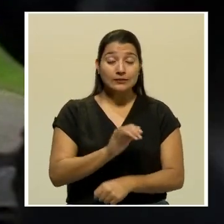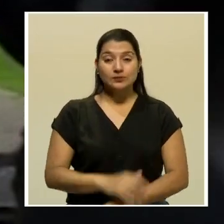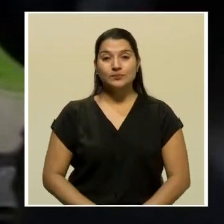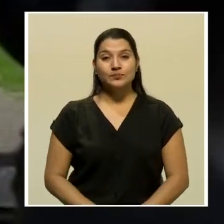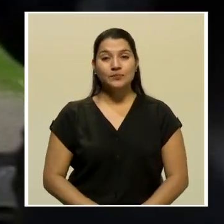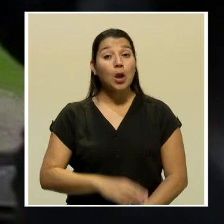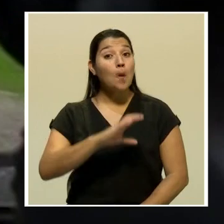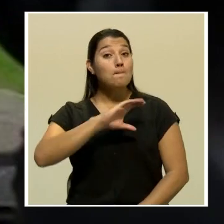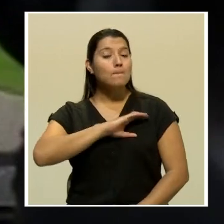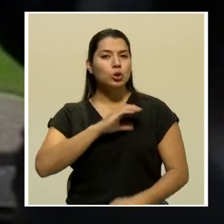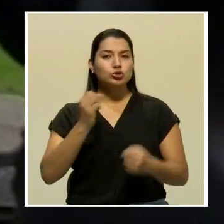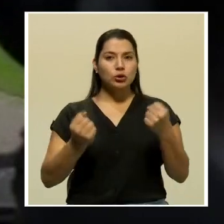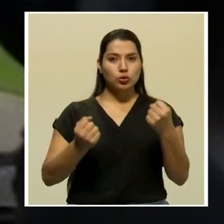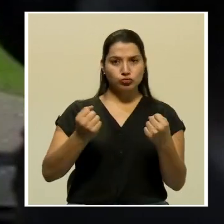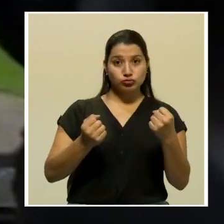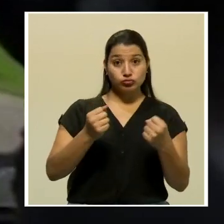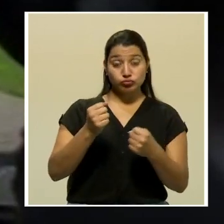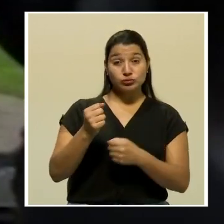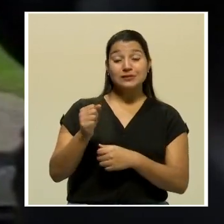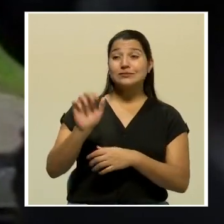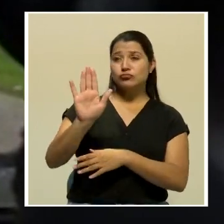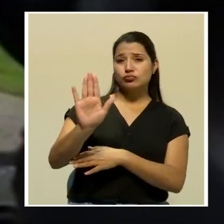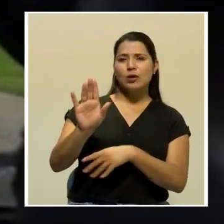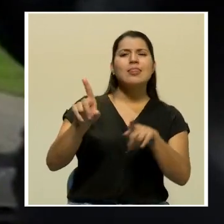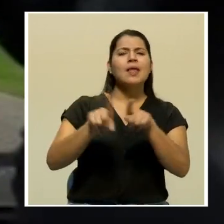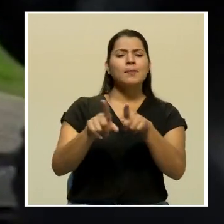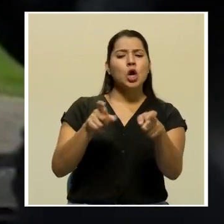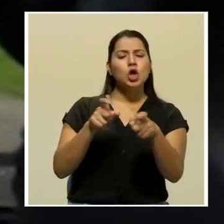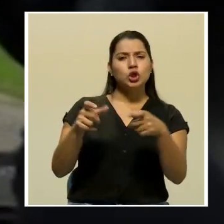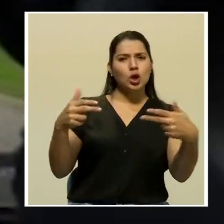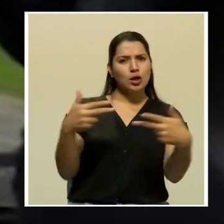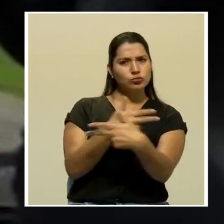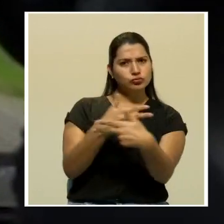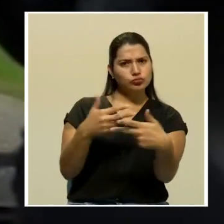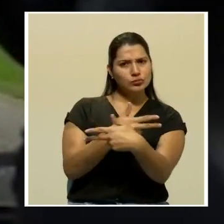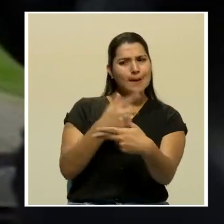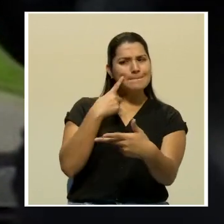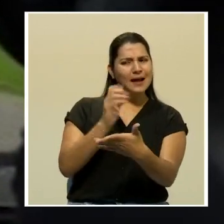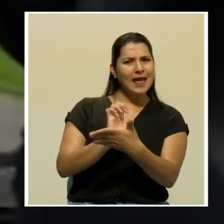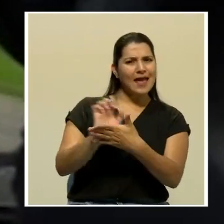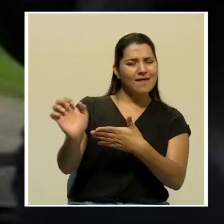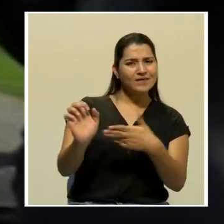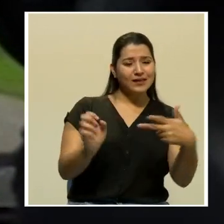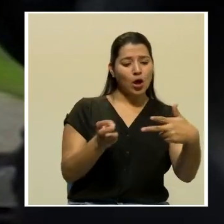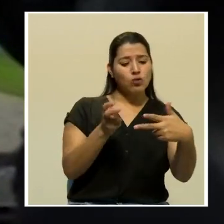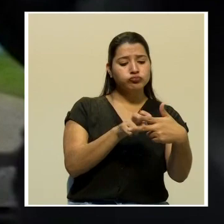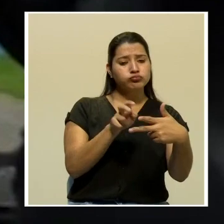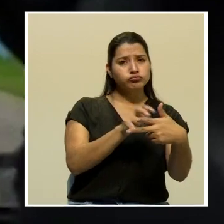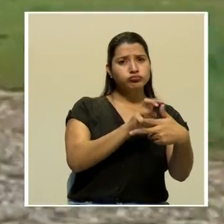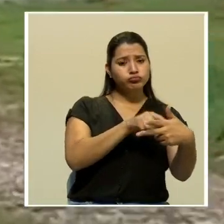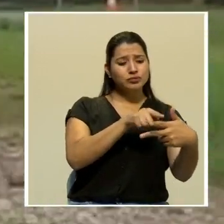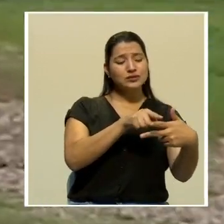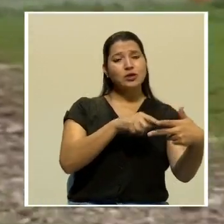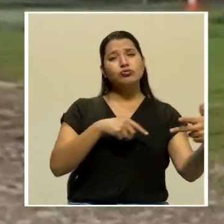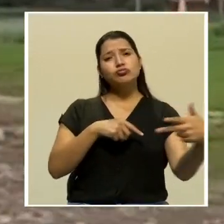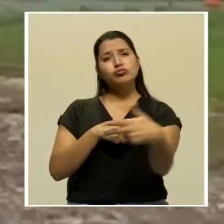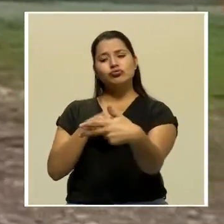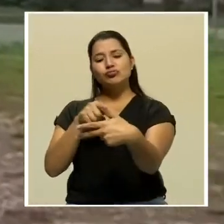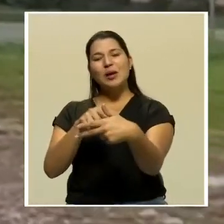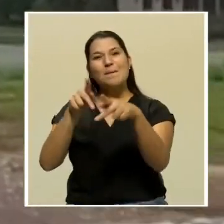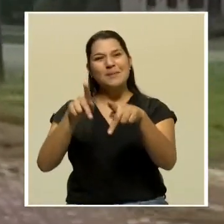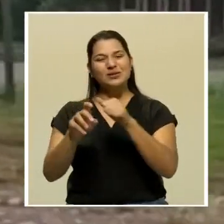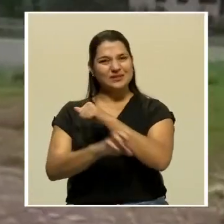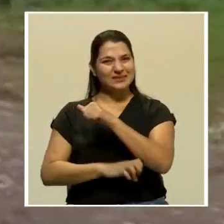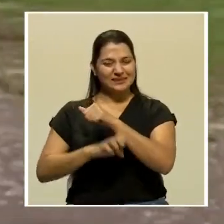La policía de tránsito también mantiene controles en carretera para evitar el traslado ilegal de personas extranjeras y que el flujo vehicular sea